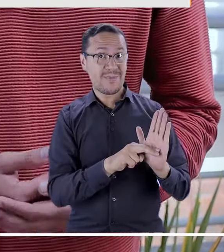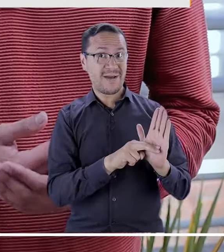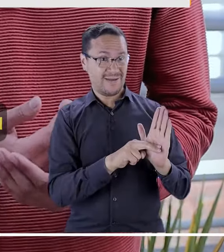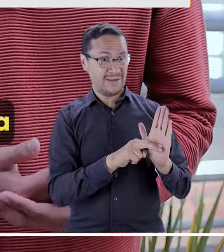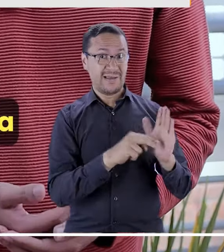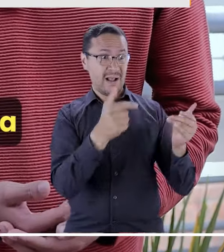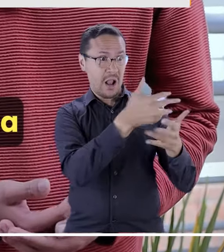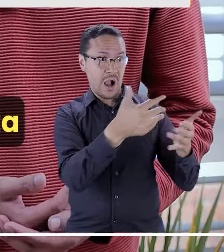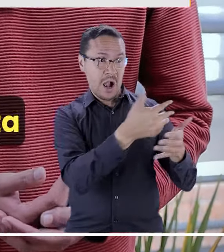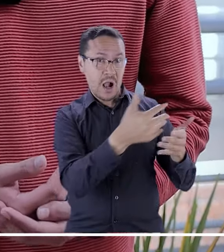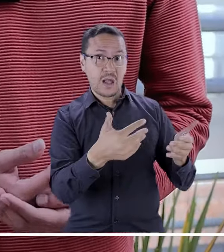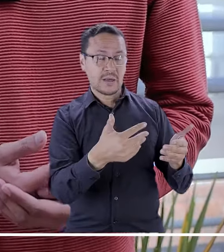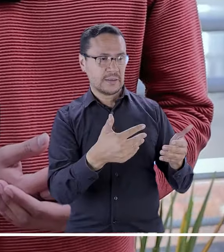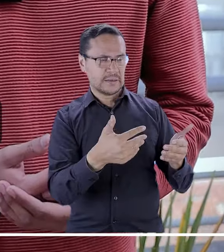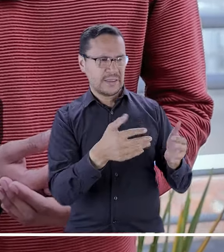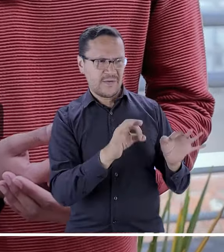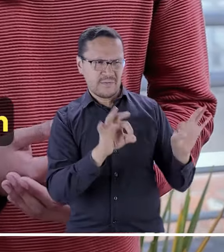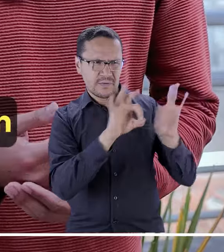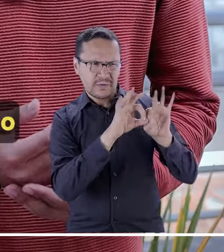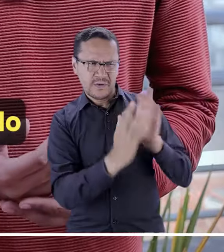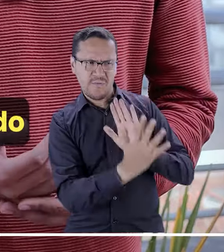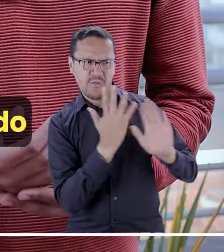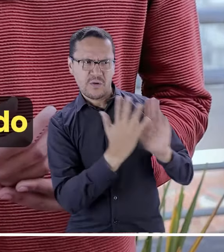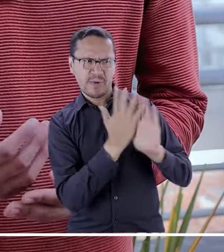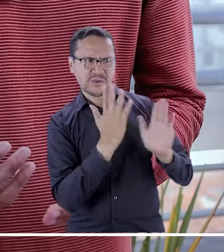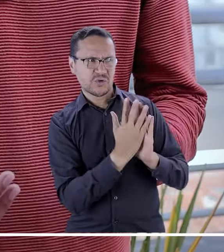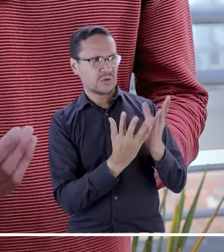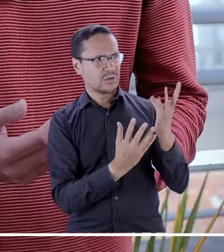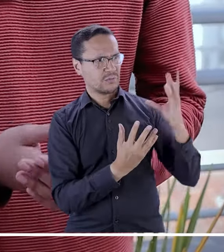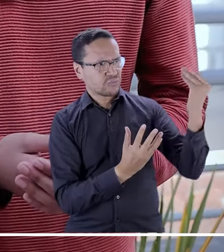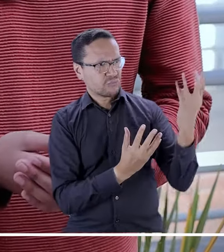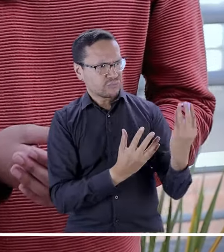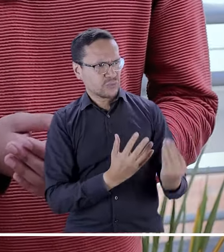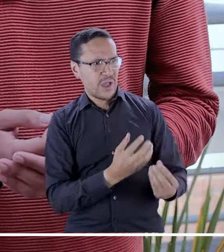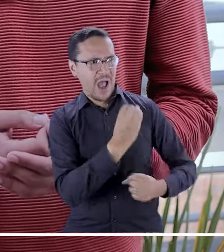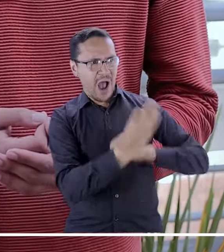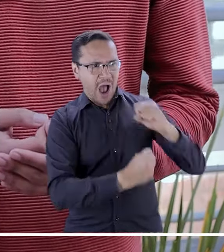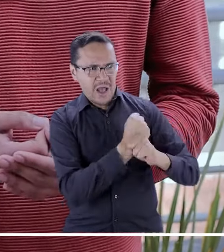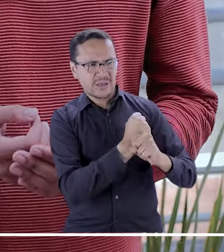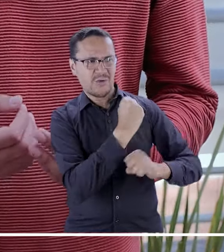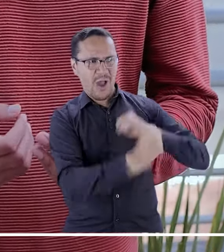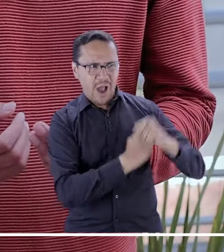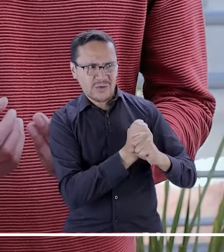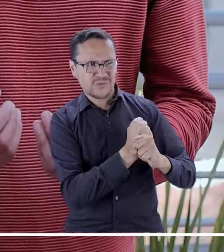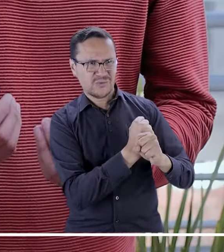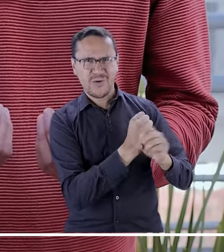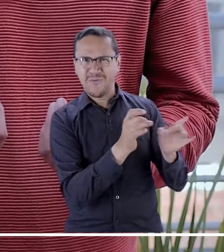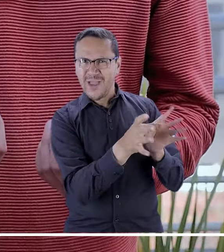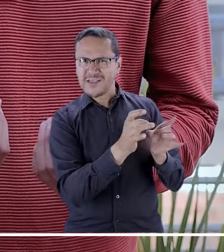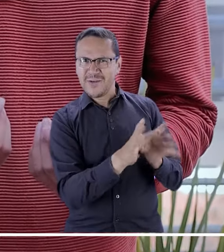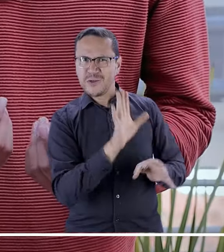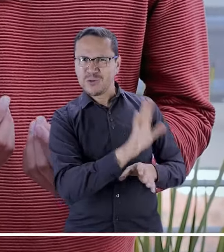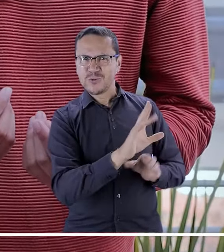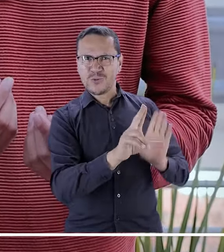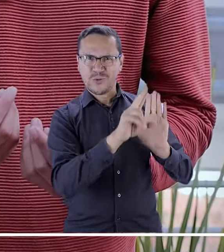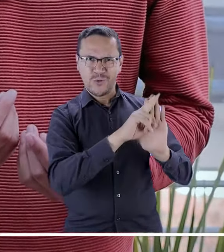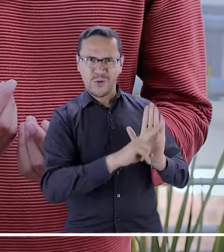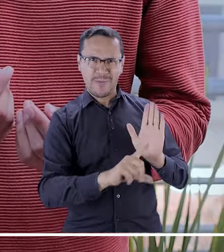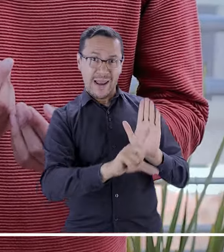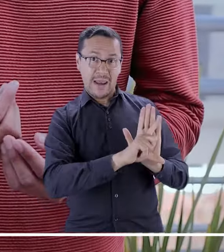que tenía era muy completa, estaba también segregado por años. Siento que a nivel de